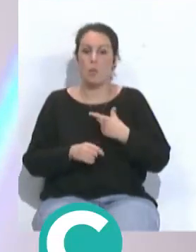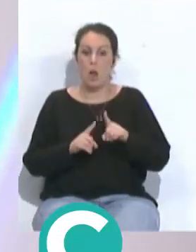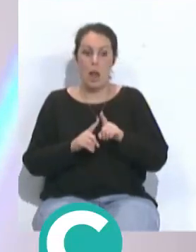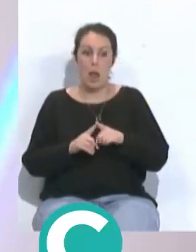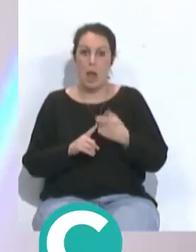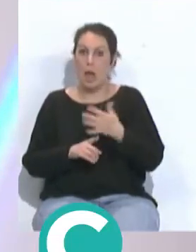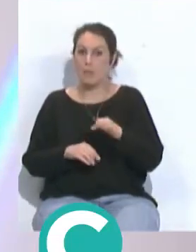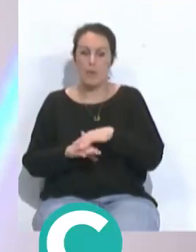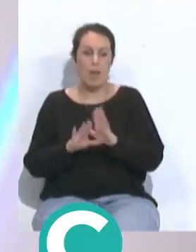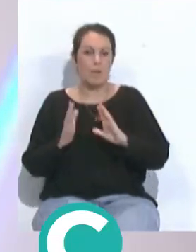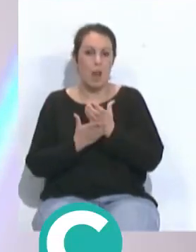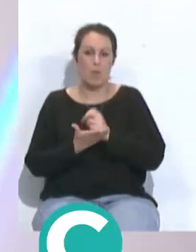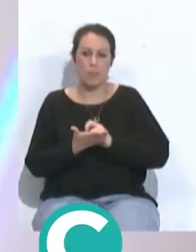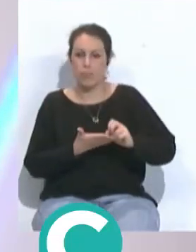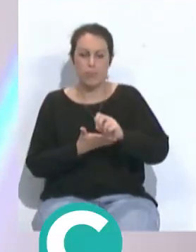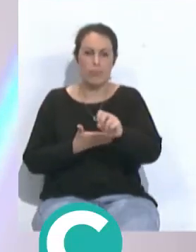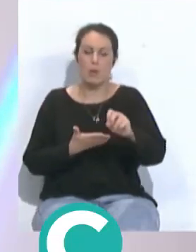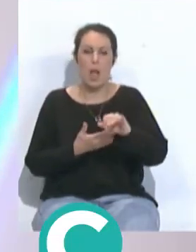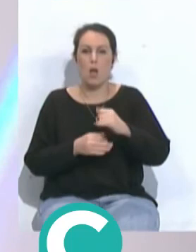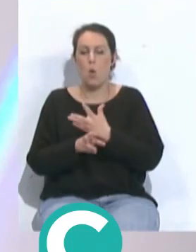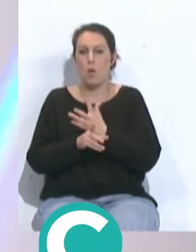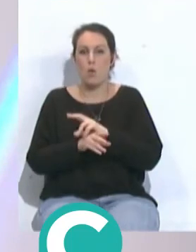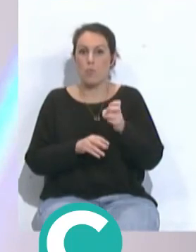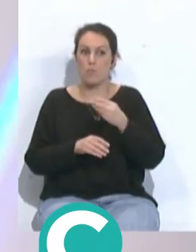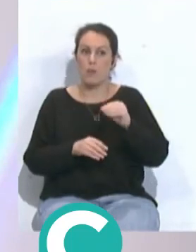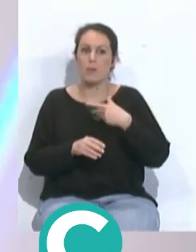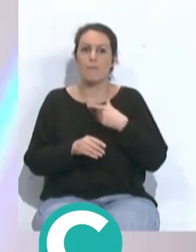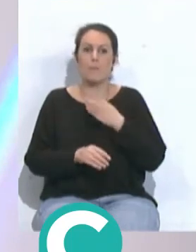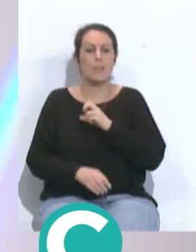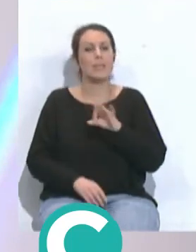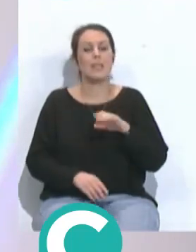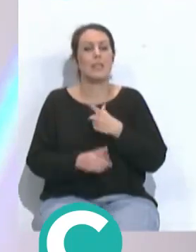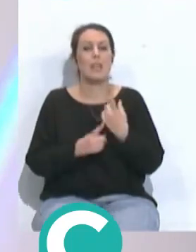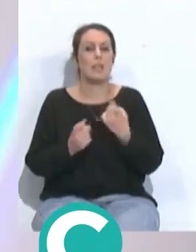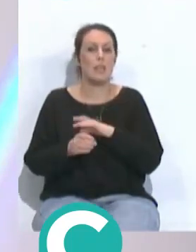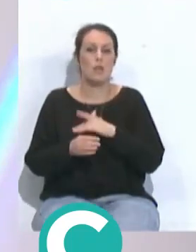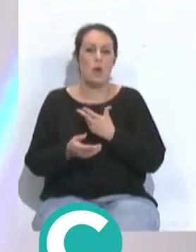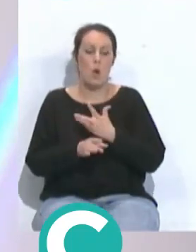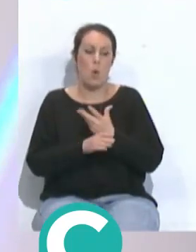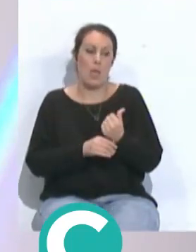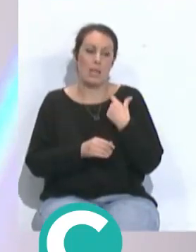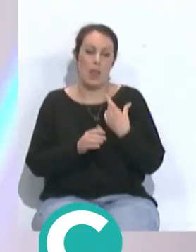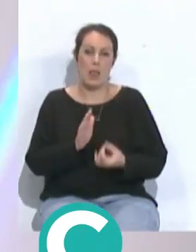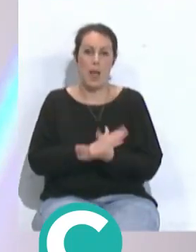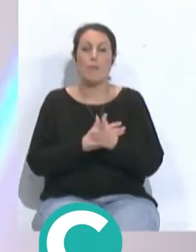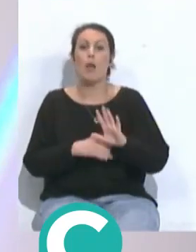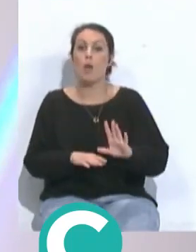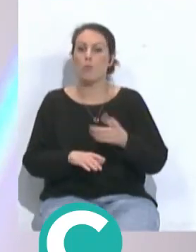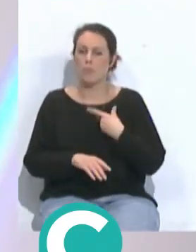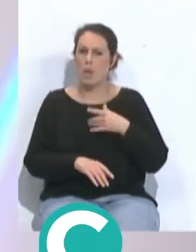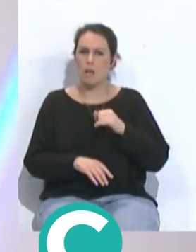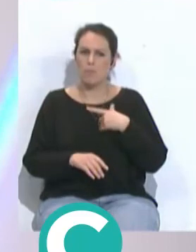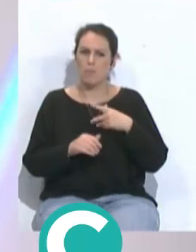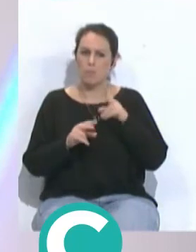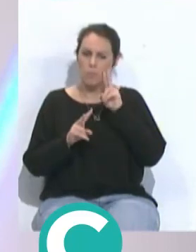sacar el balón como tú dices pues otro jugador más que el Betis necesita a la hora de elaborar el juego desde atrás pero contigo en eso hemos visto una